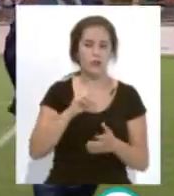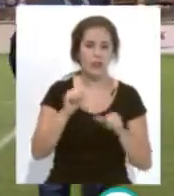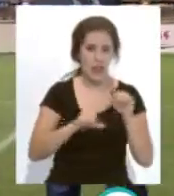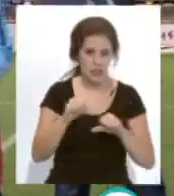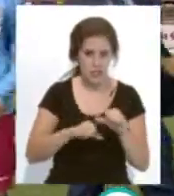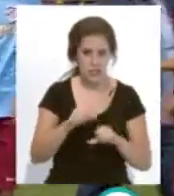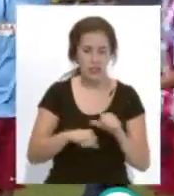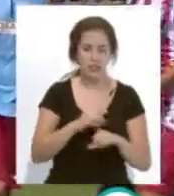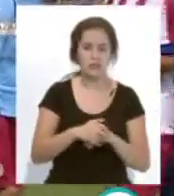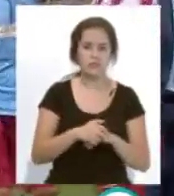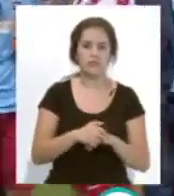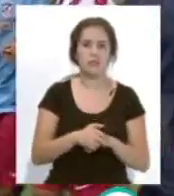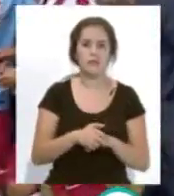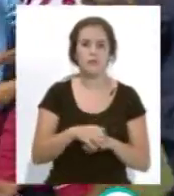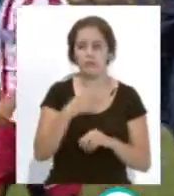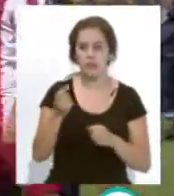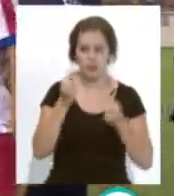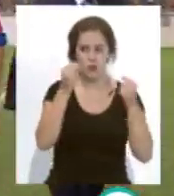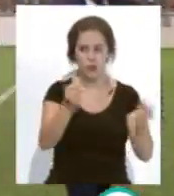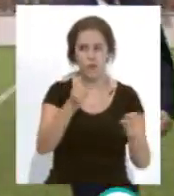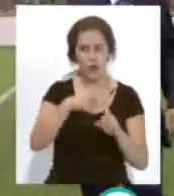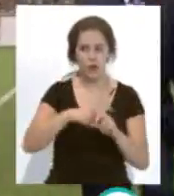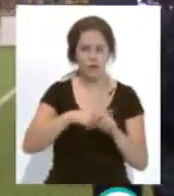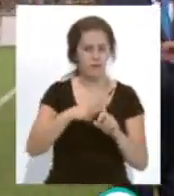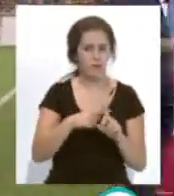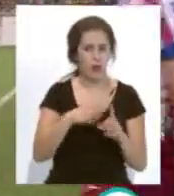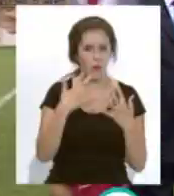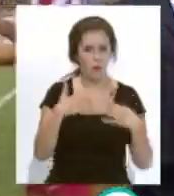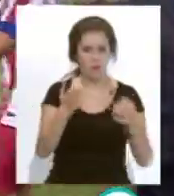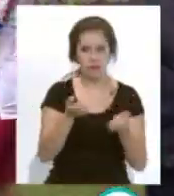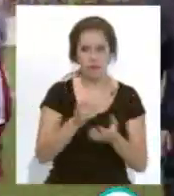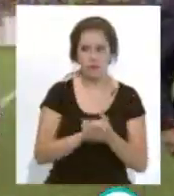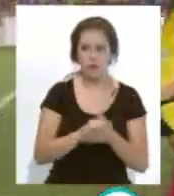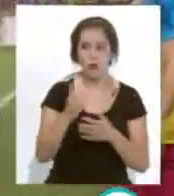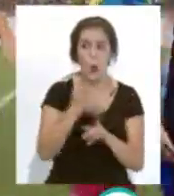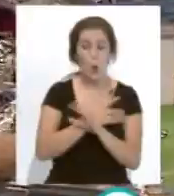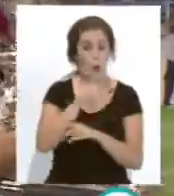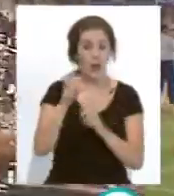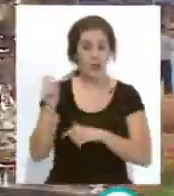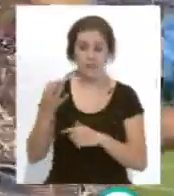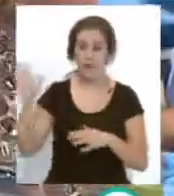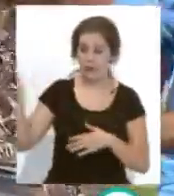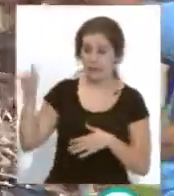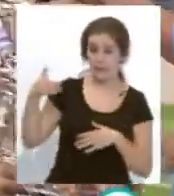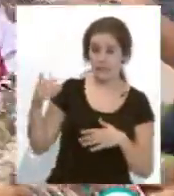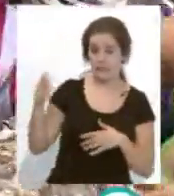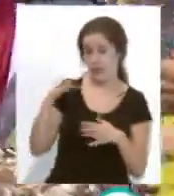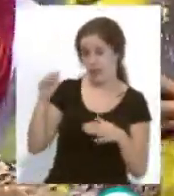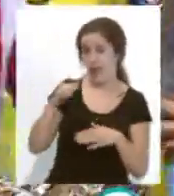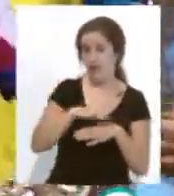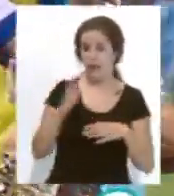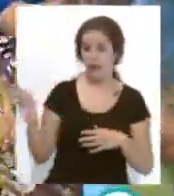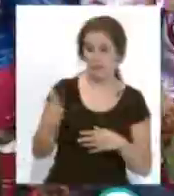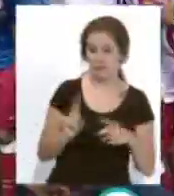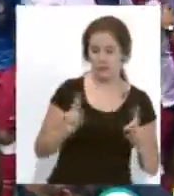Atlético de Madrid con mucho peso el trofeo a nivel de público la realidad es que ahí que ni los jugadores tienen que llamarlo para que se pongan con el trofeo porque la